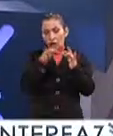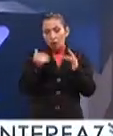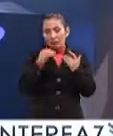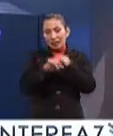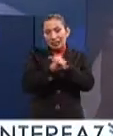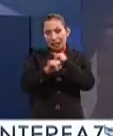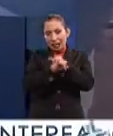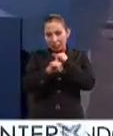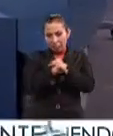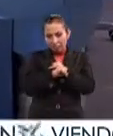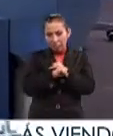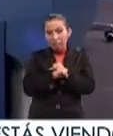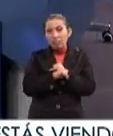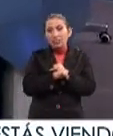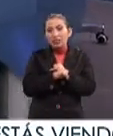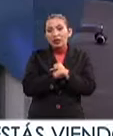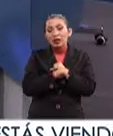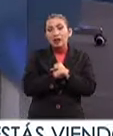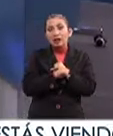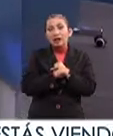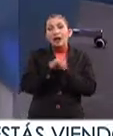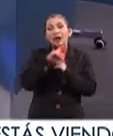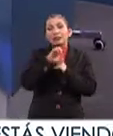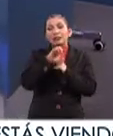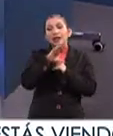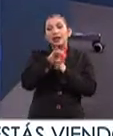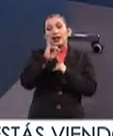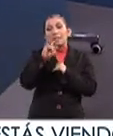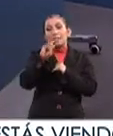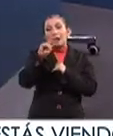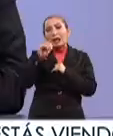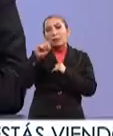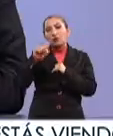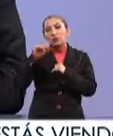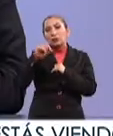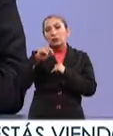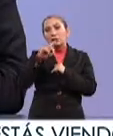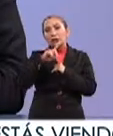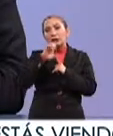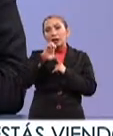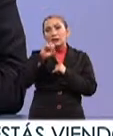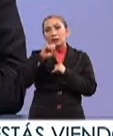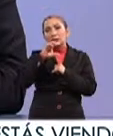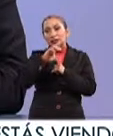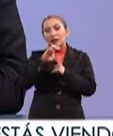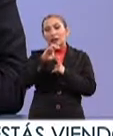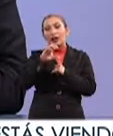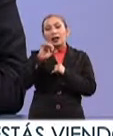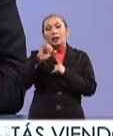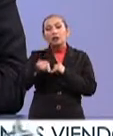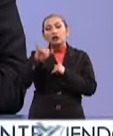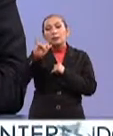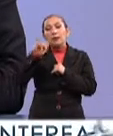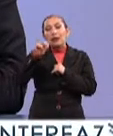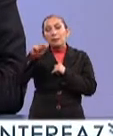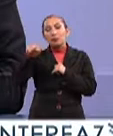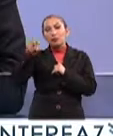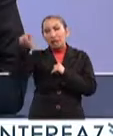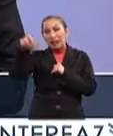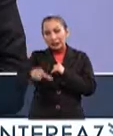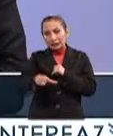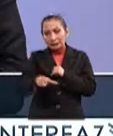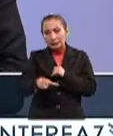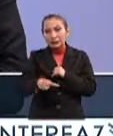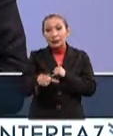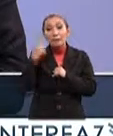de nuestras páginas internet, dec.ipn.mx, dec.ipn.mx,